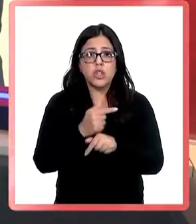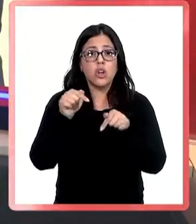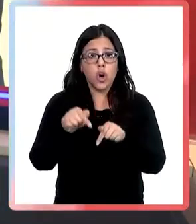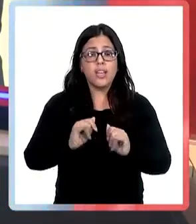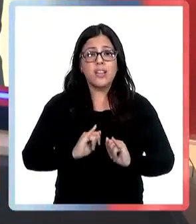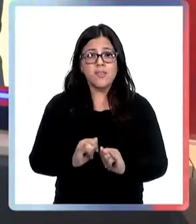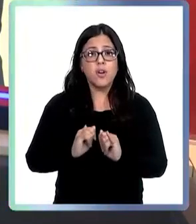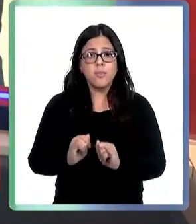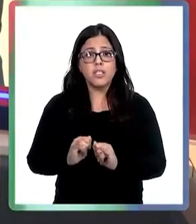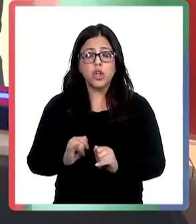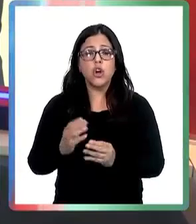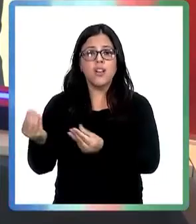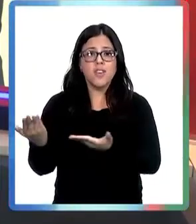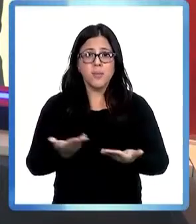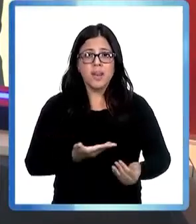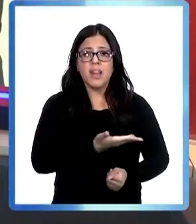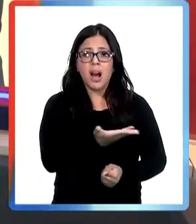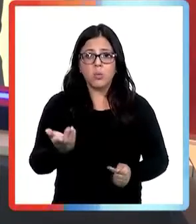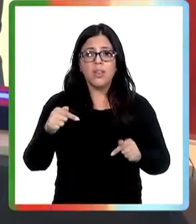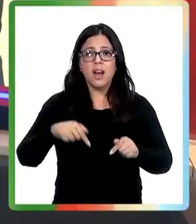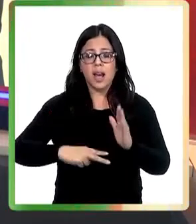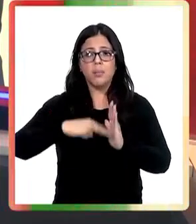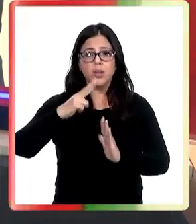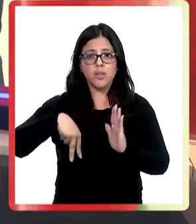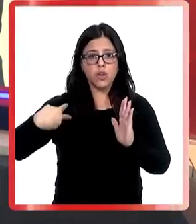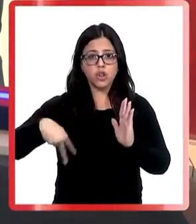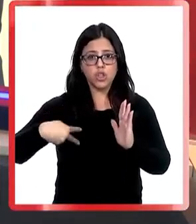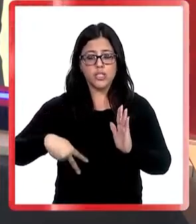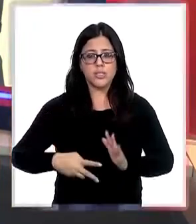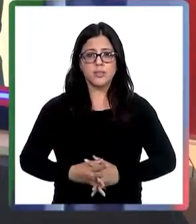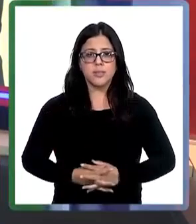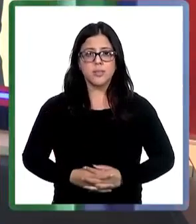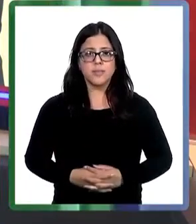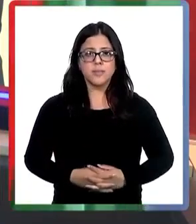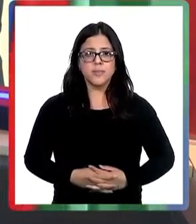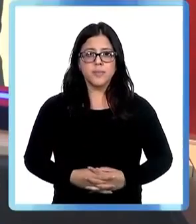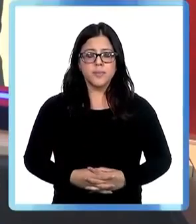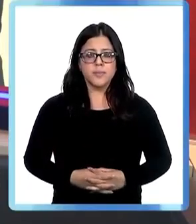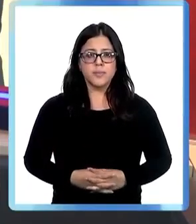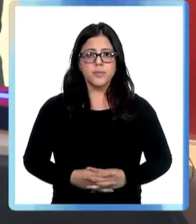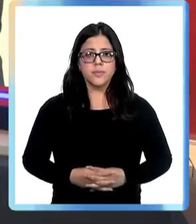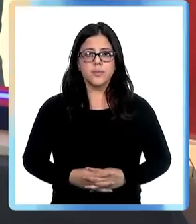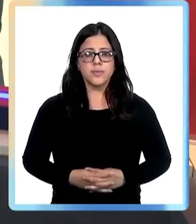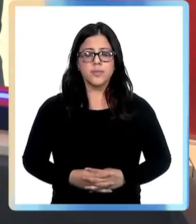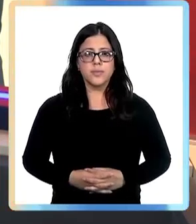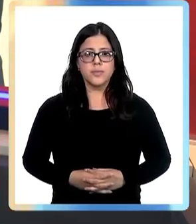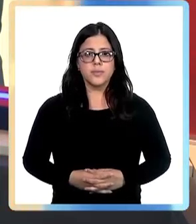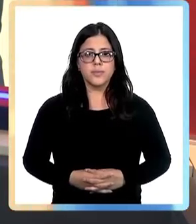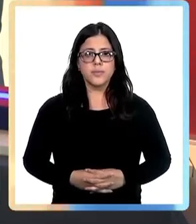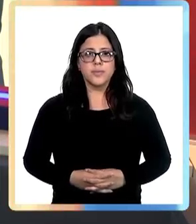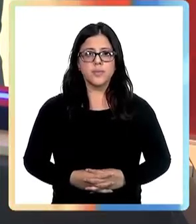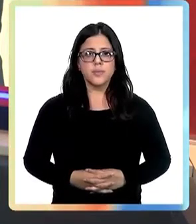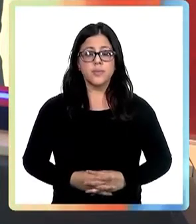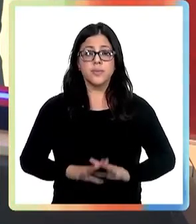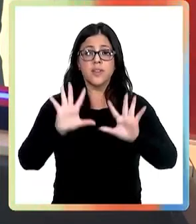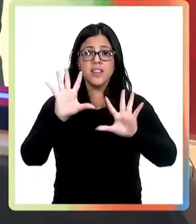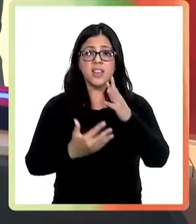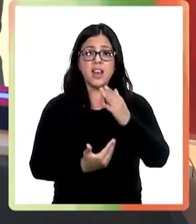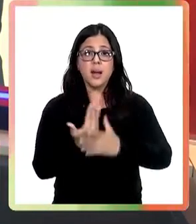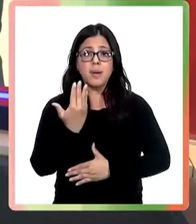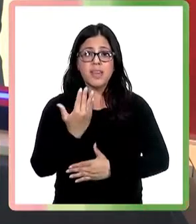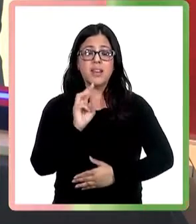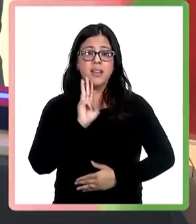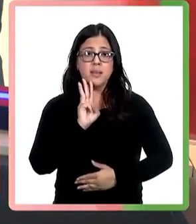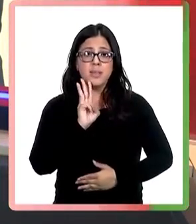chileno, por su parte, calificó la reunión en redes sociales, donde a través de Twitter dijo que fue una muy buena conversación. Con el